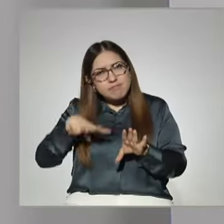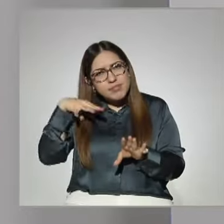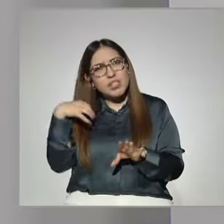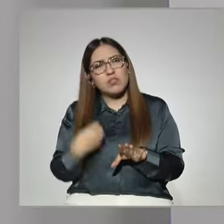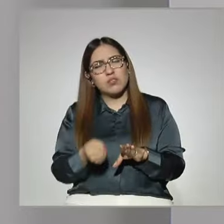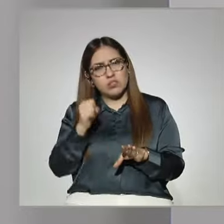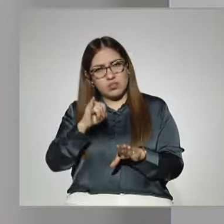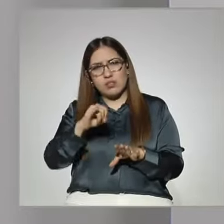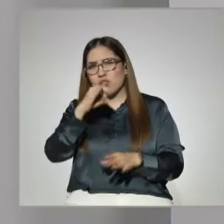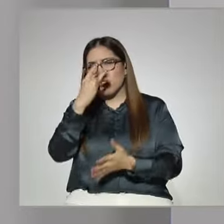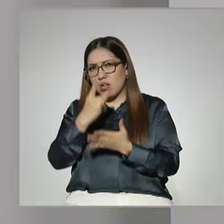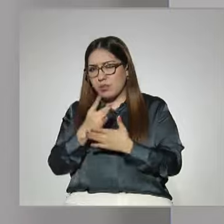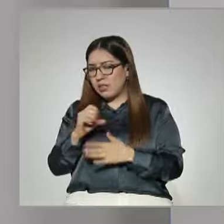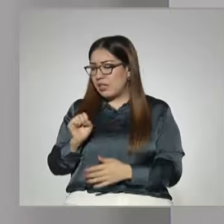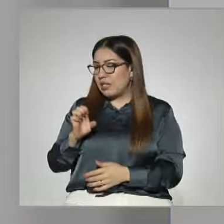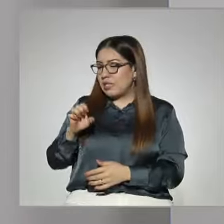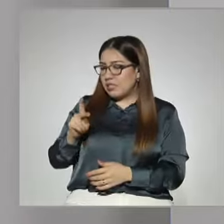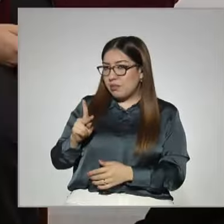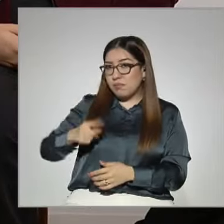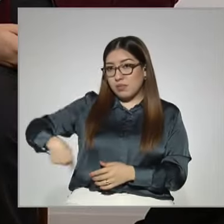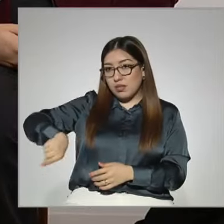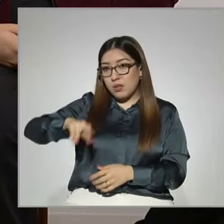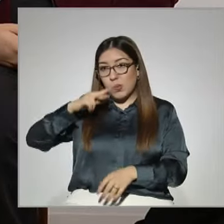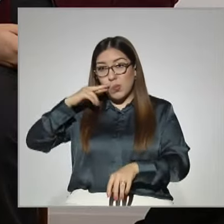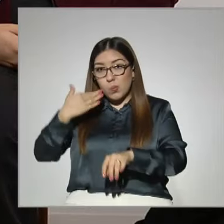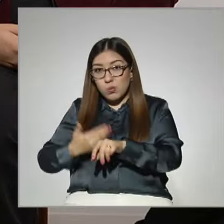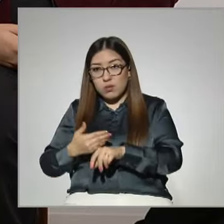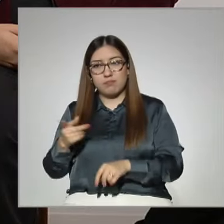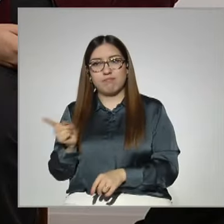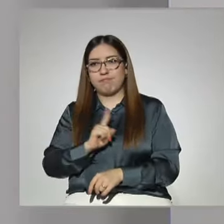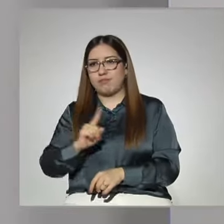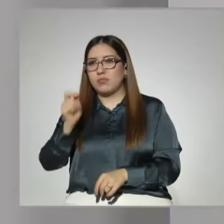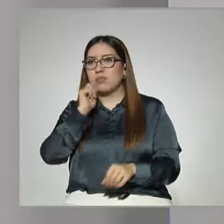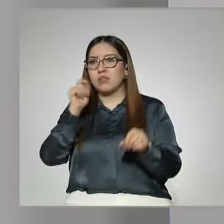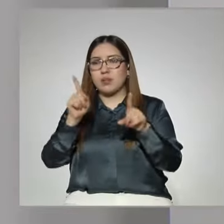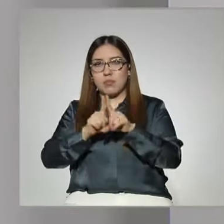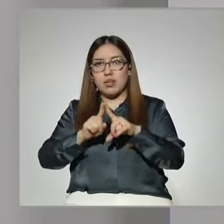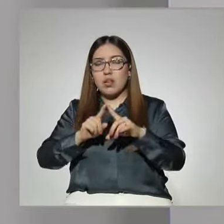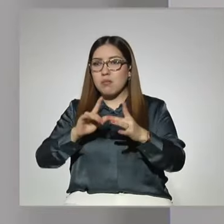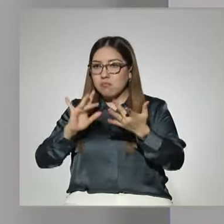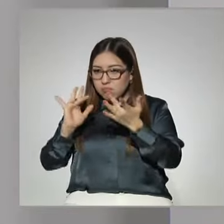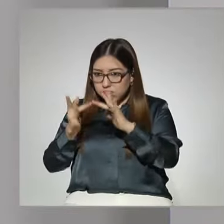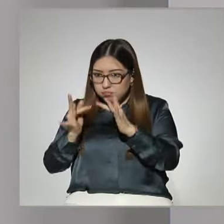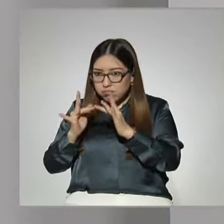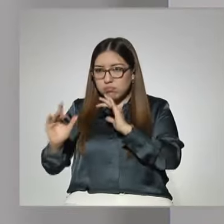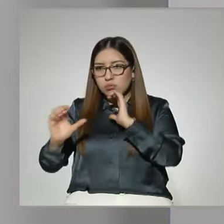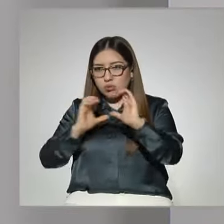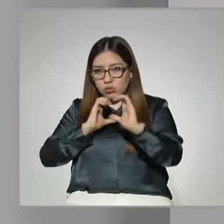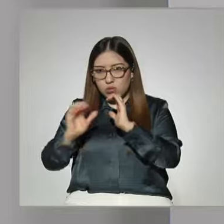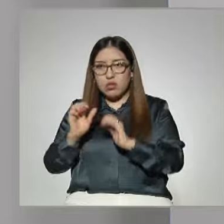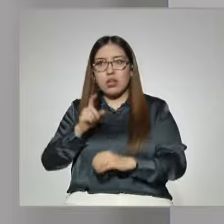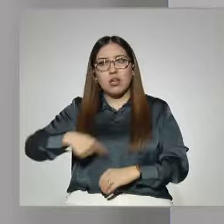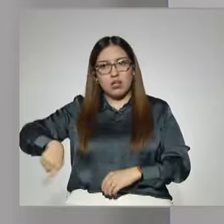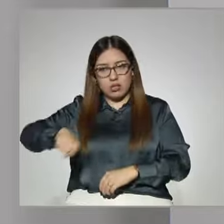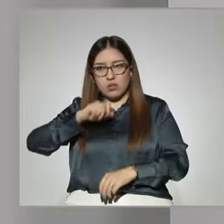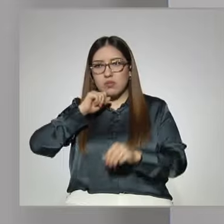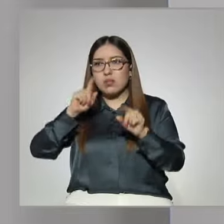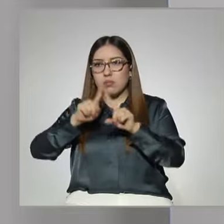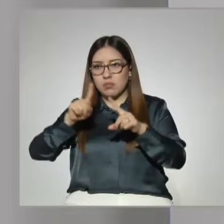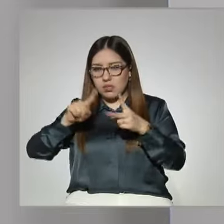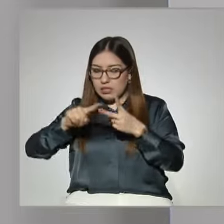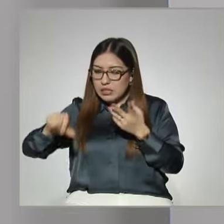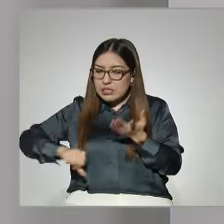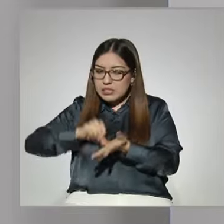la Secretaría de Educación Pública la que lo tiene que abordar. También los medios de comunicación tienen una parte importante. Los centros